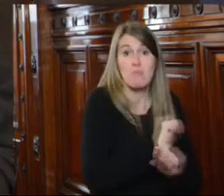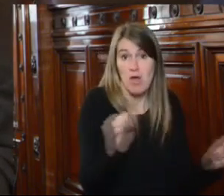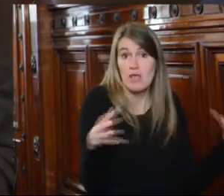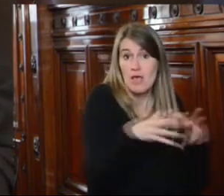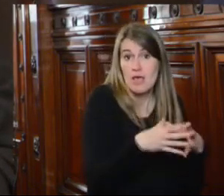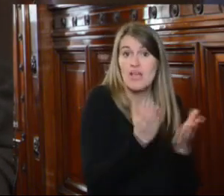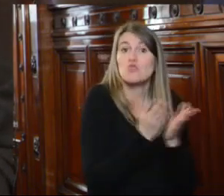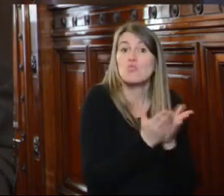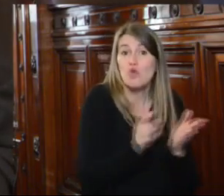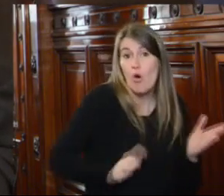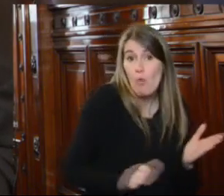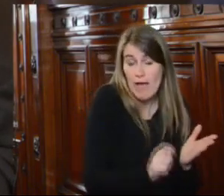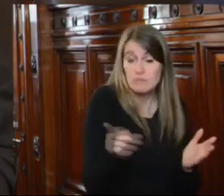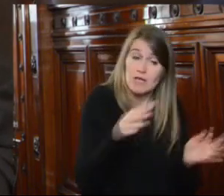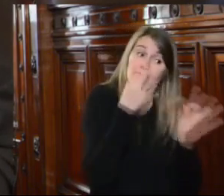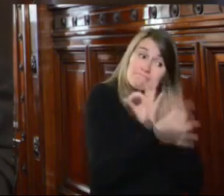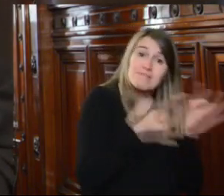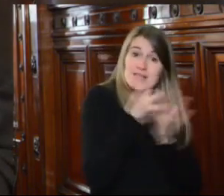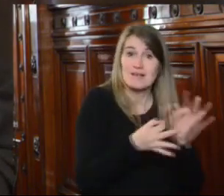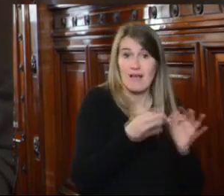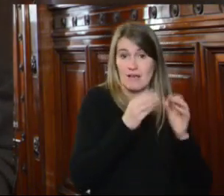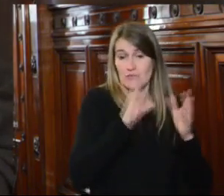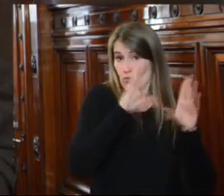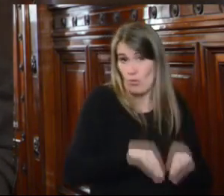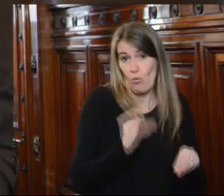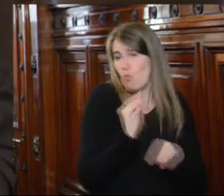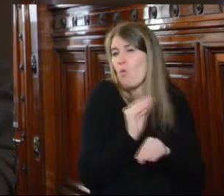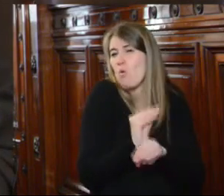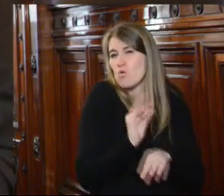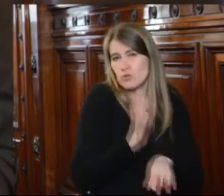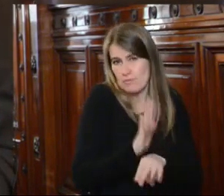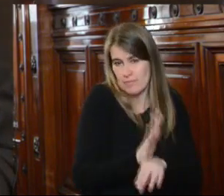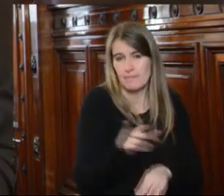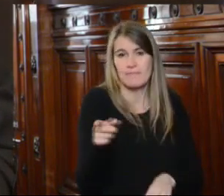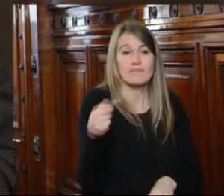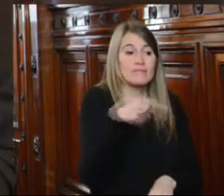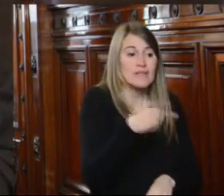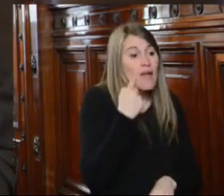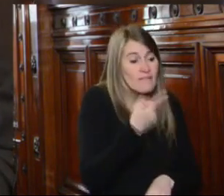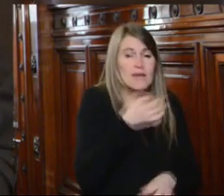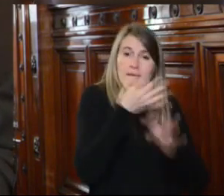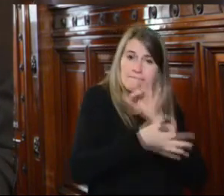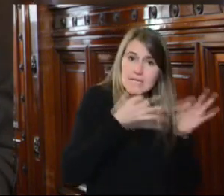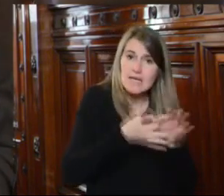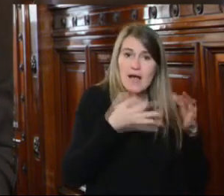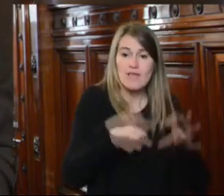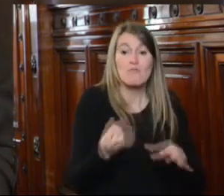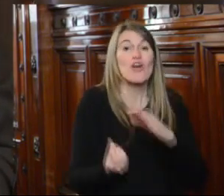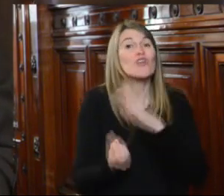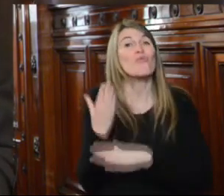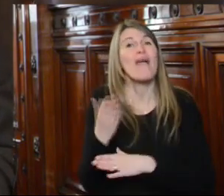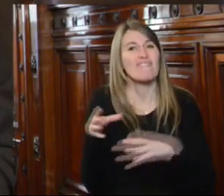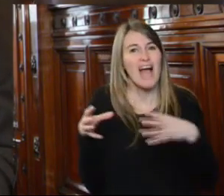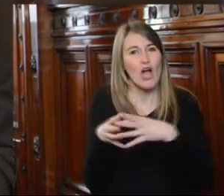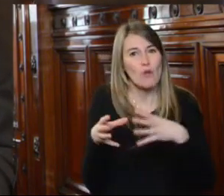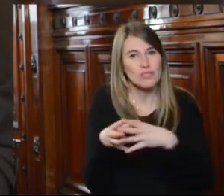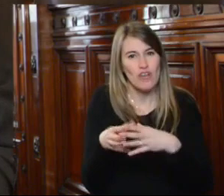a los jueces justamente en conocer porque es una institución relativamente nueva conocer